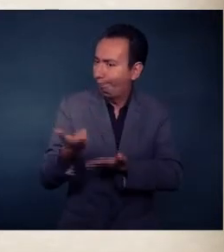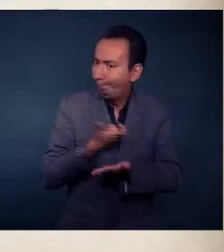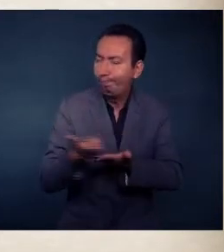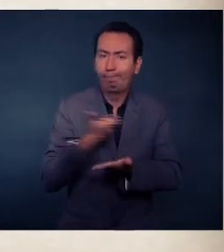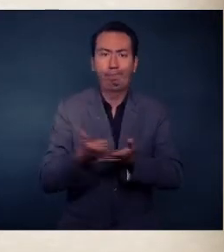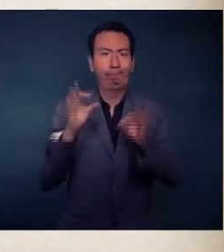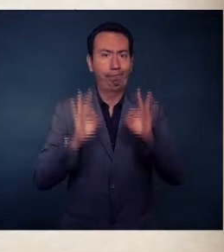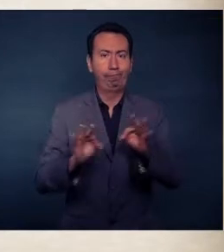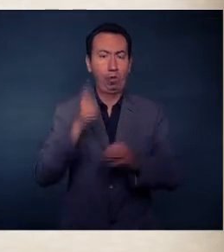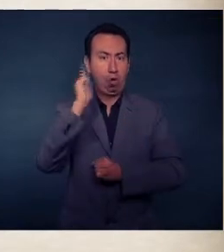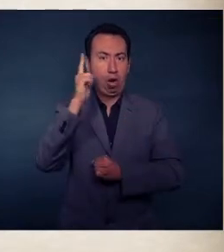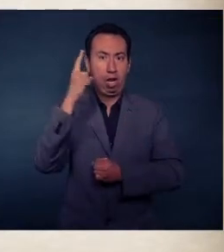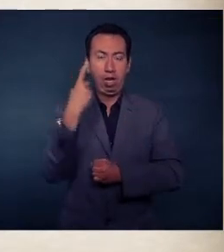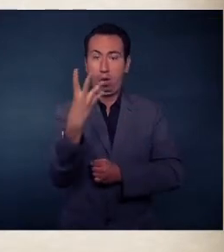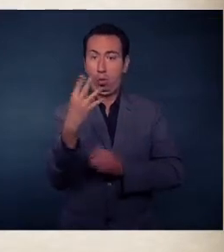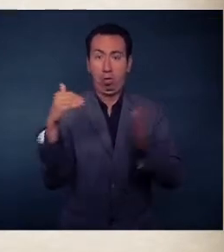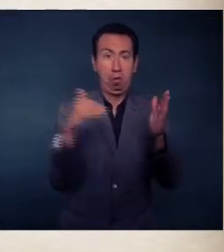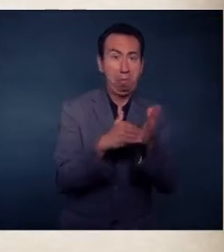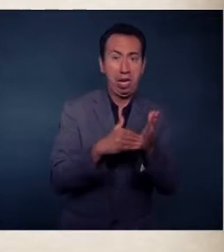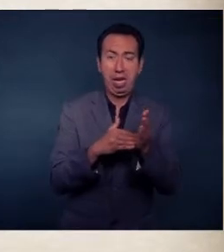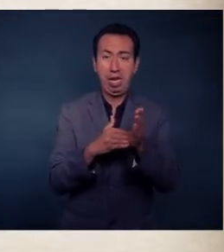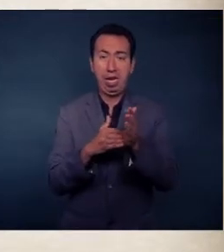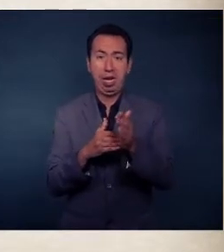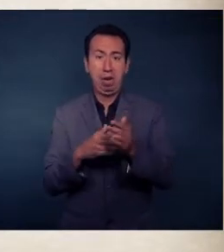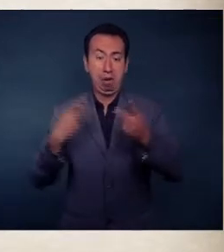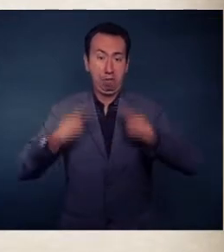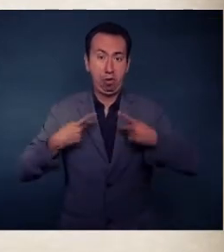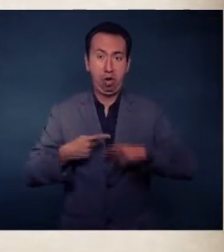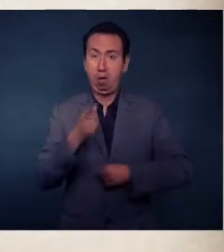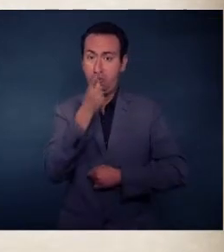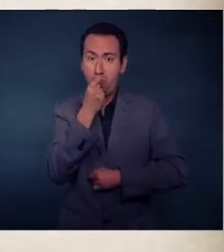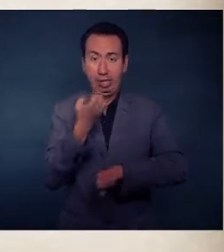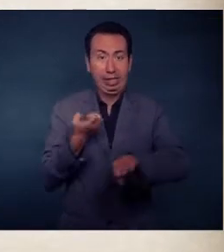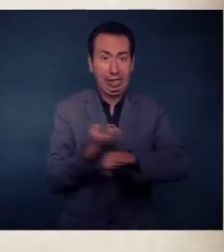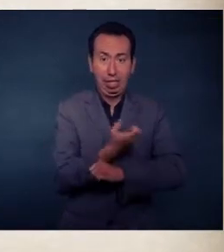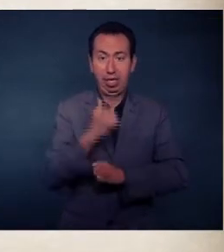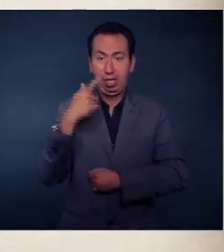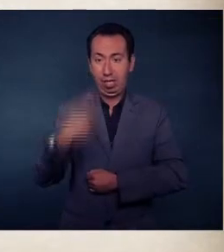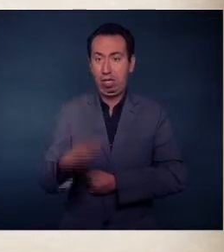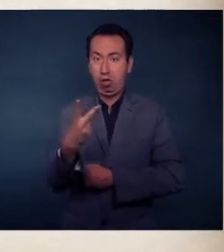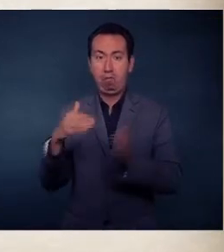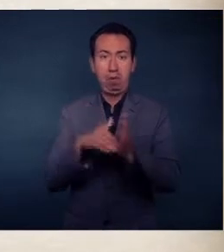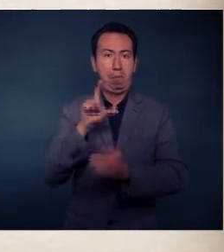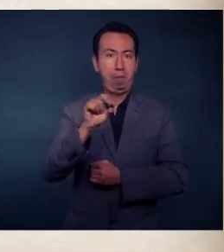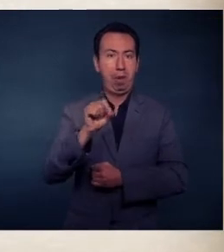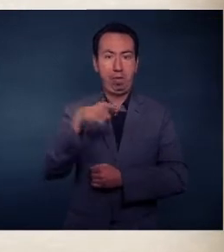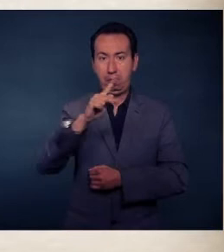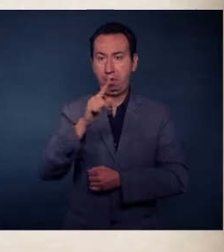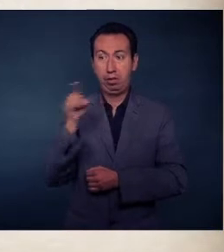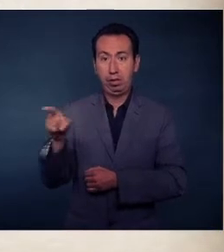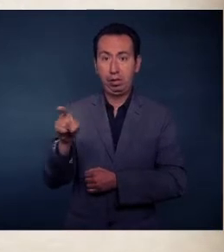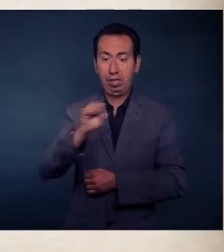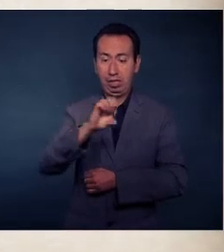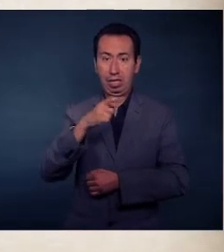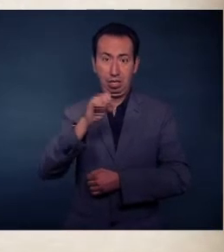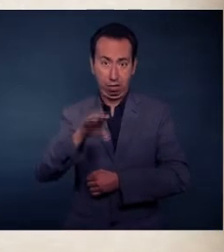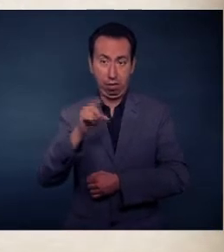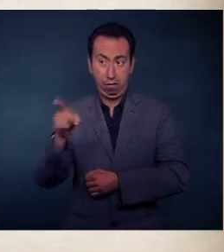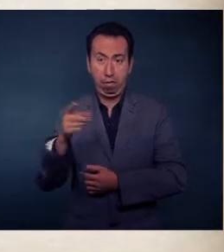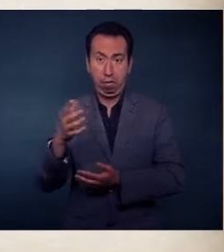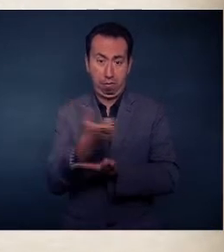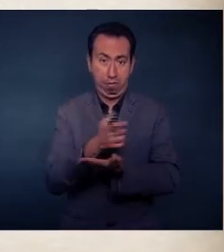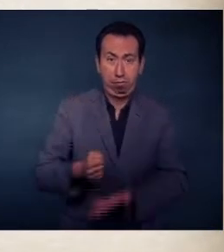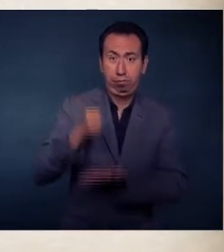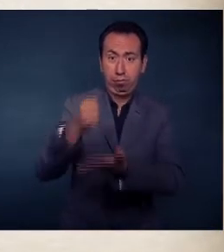Esperemos este año llegar a 4 mil policías estatales y que se siga incrementando, pero ahí sabe el Secretario de Finanzas que no hay límite. Los